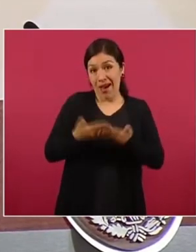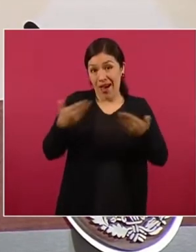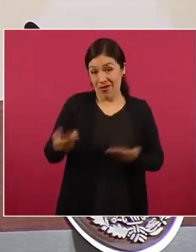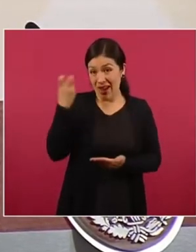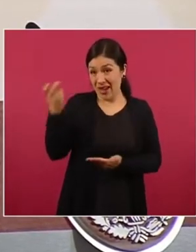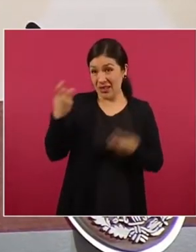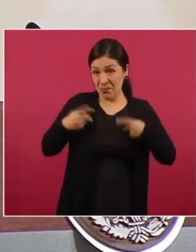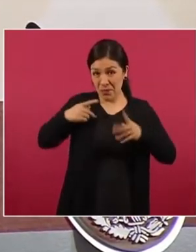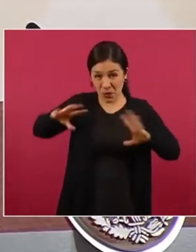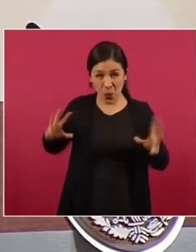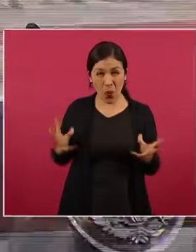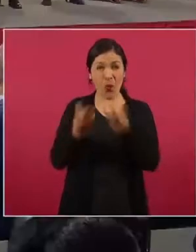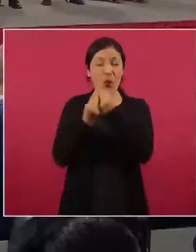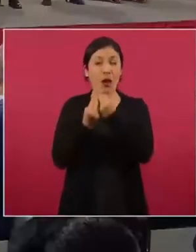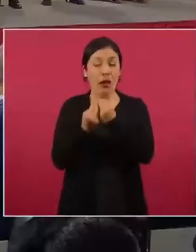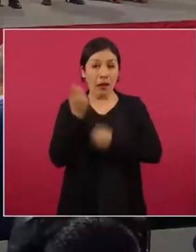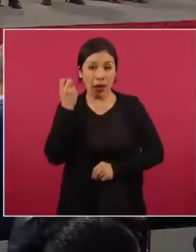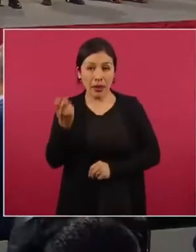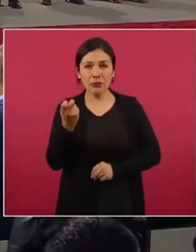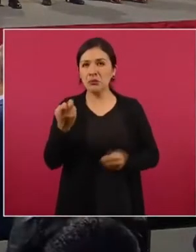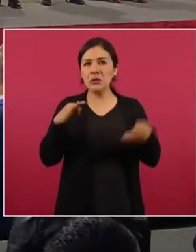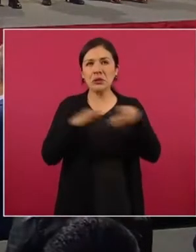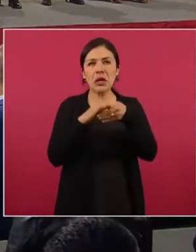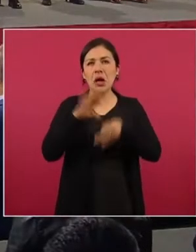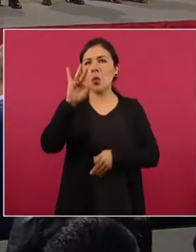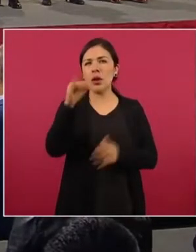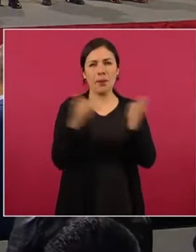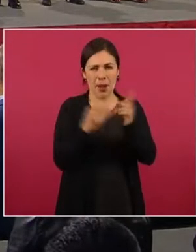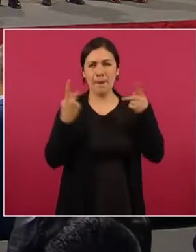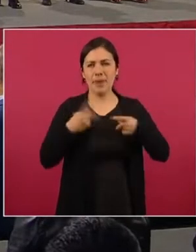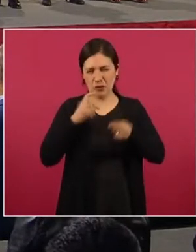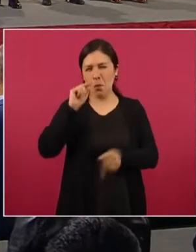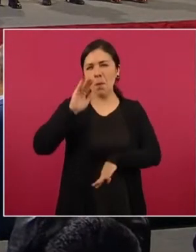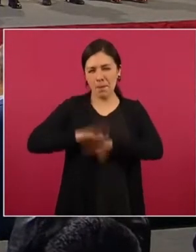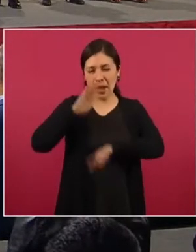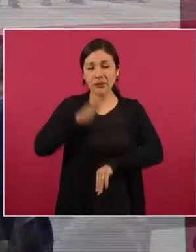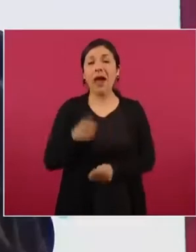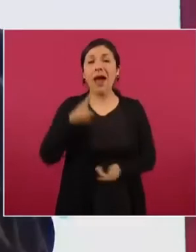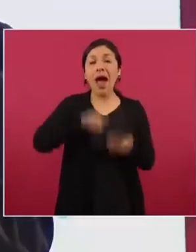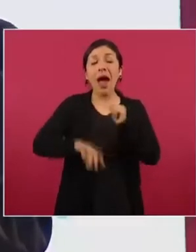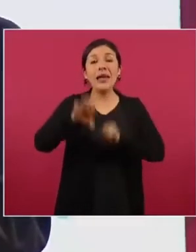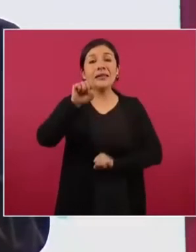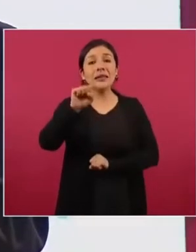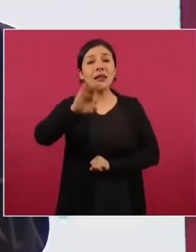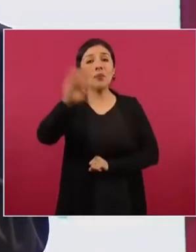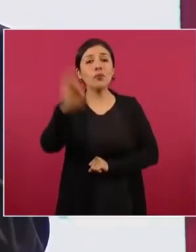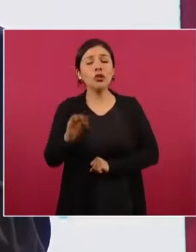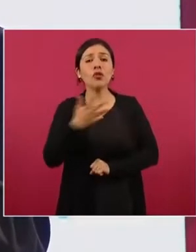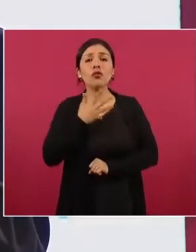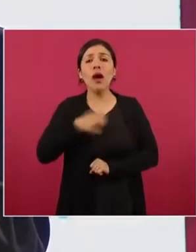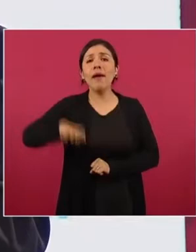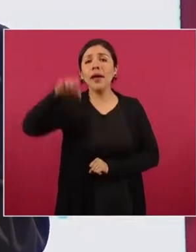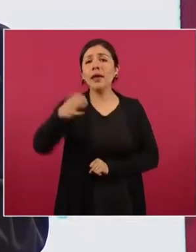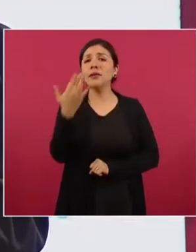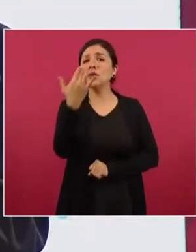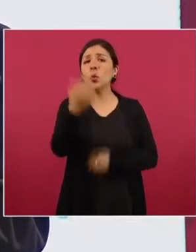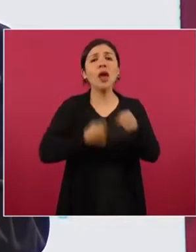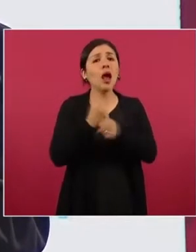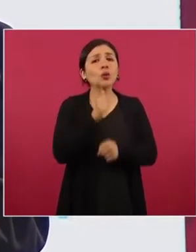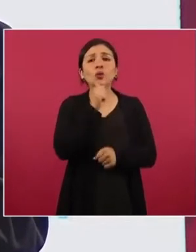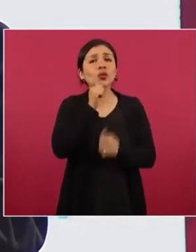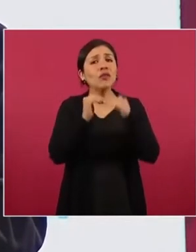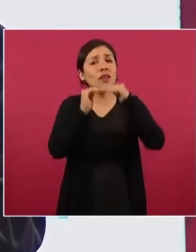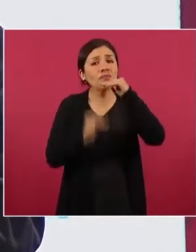de más de 40 mil personas, 60 por ciento tienen menos de 50 años.